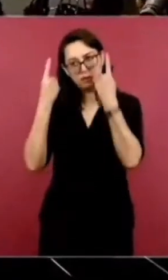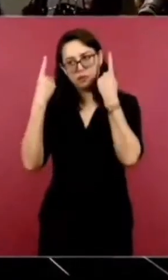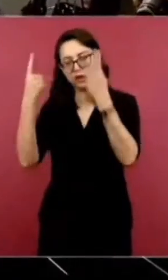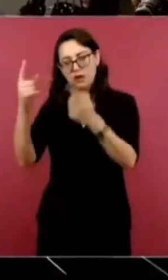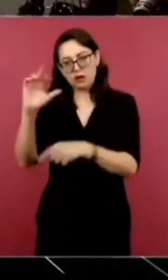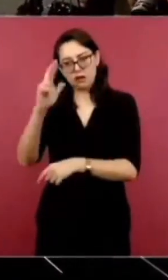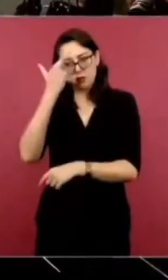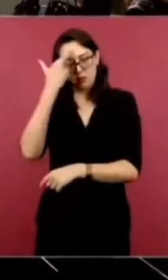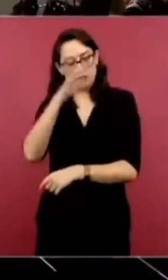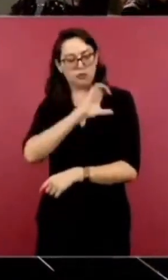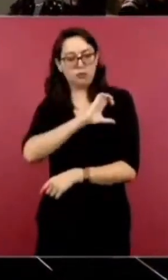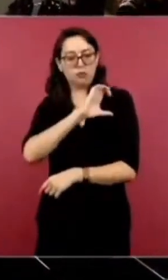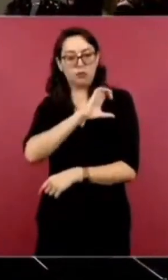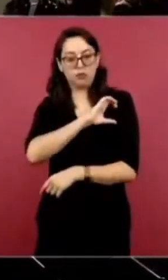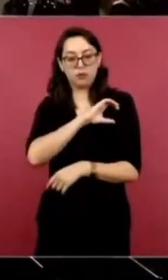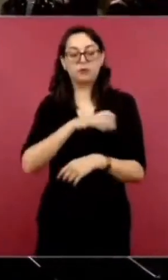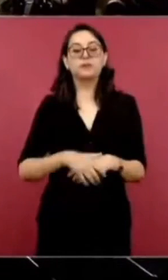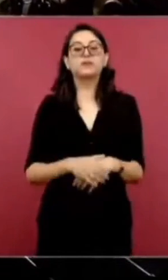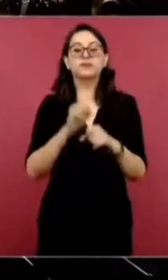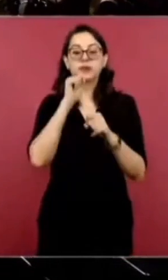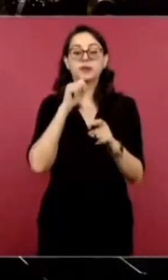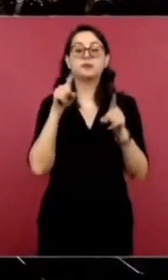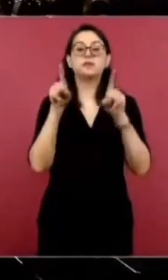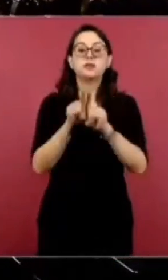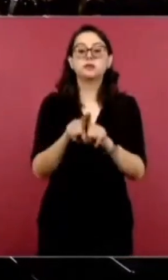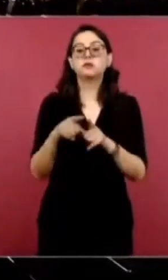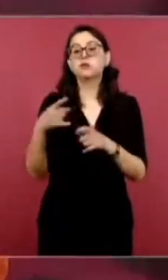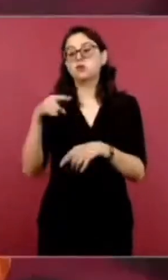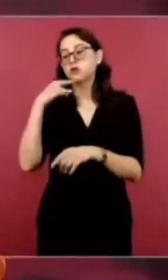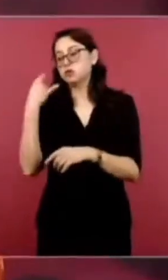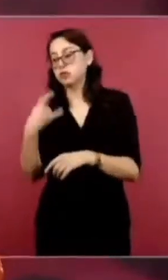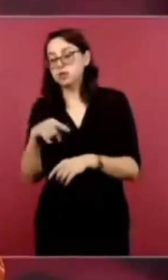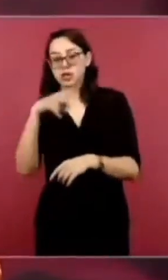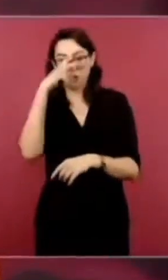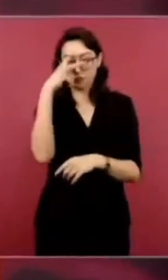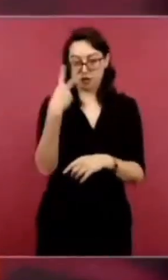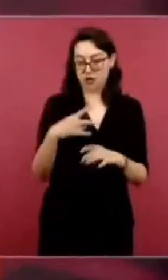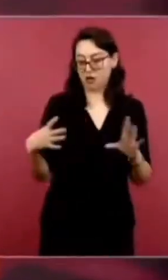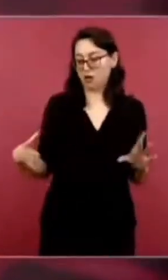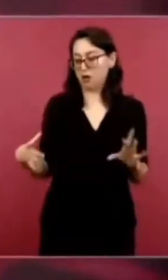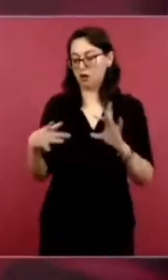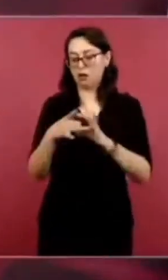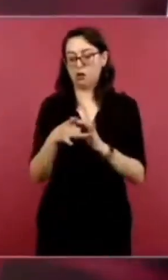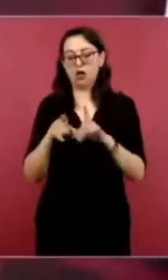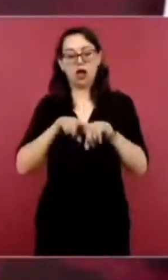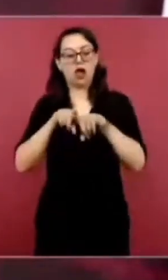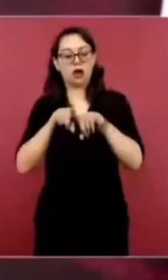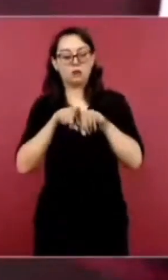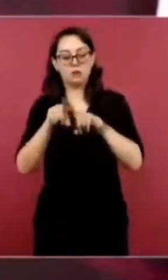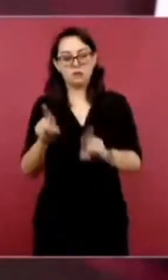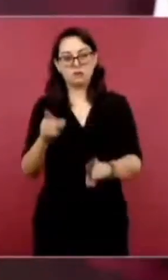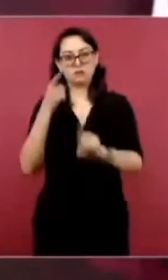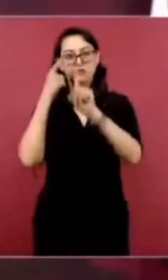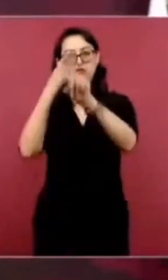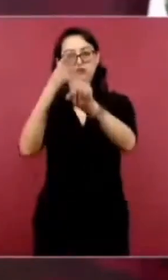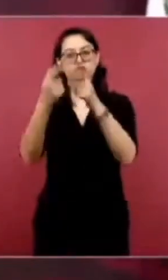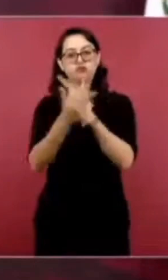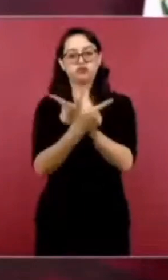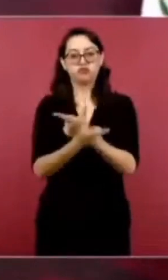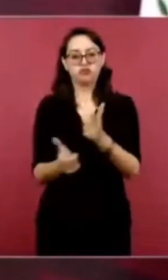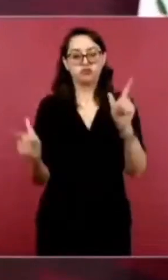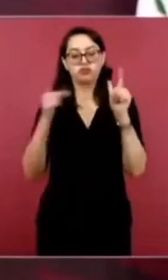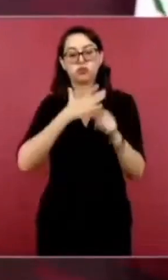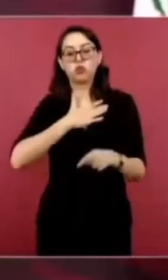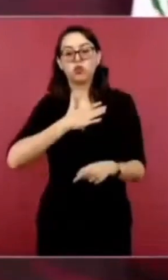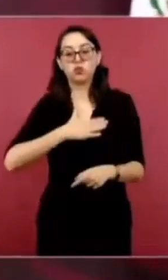Chile son pueblos hermanos, que están unidos por los ideales de libertad, de justicia, de